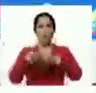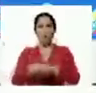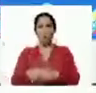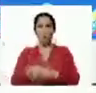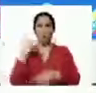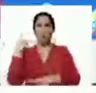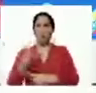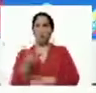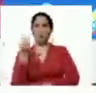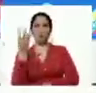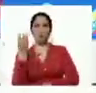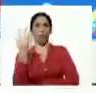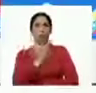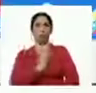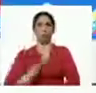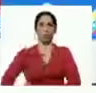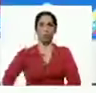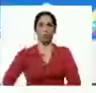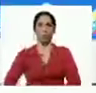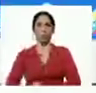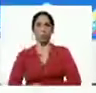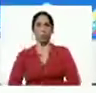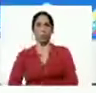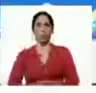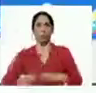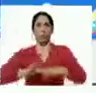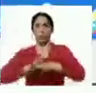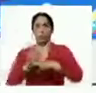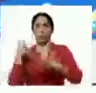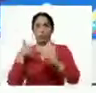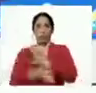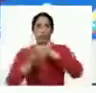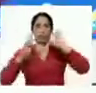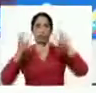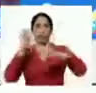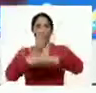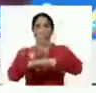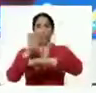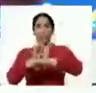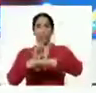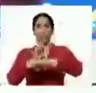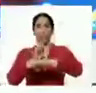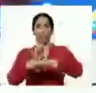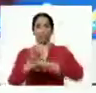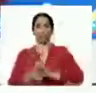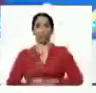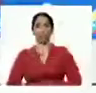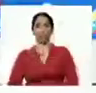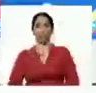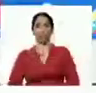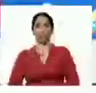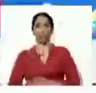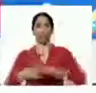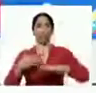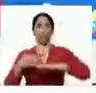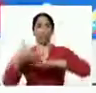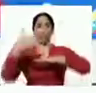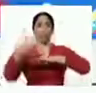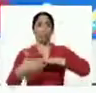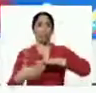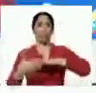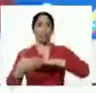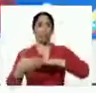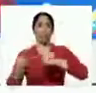presidencial del ALBA sobre el tema de la economía y la pospandemia del coronavirus